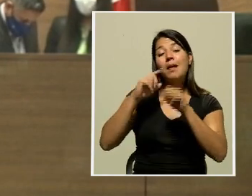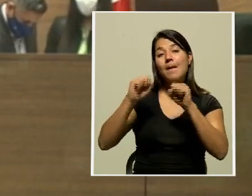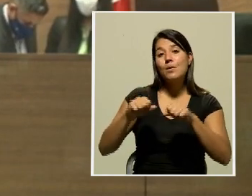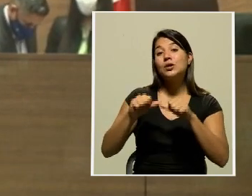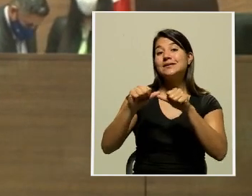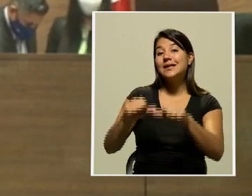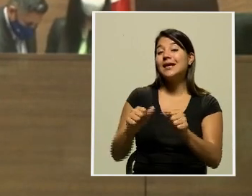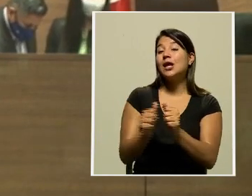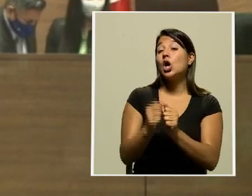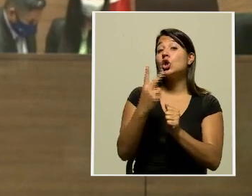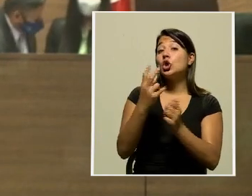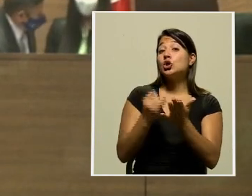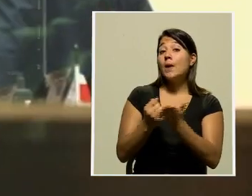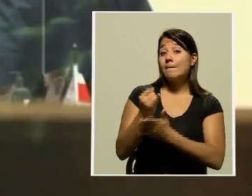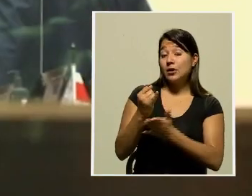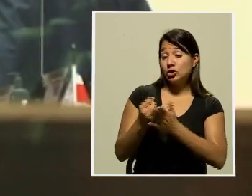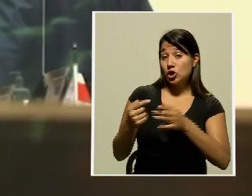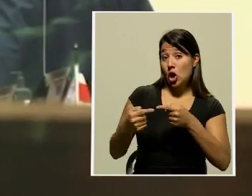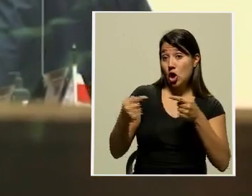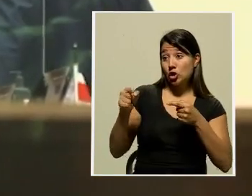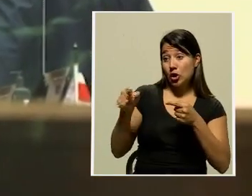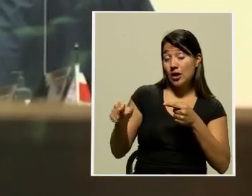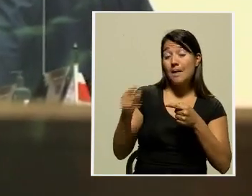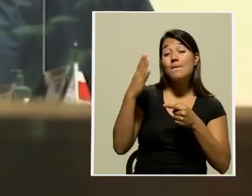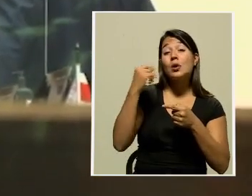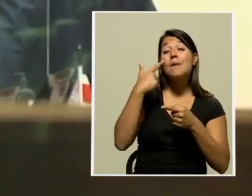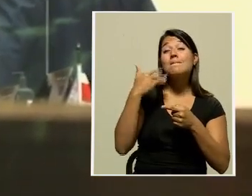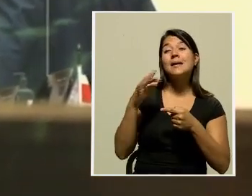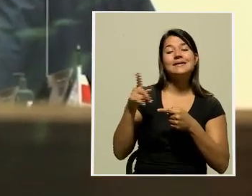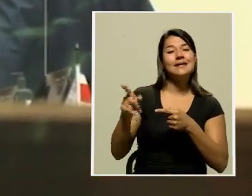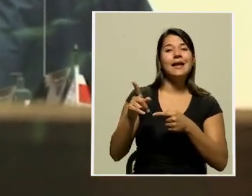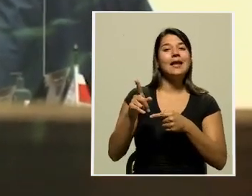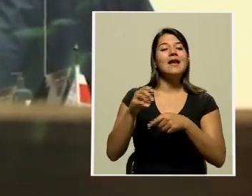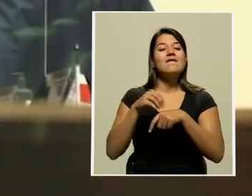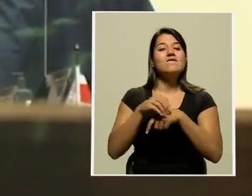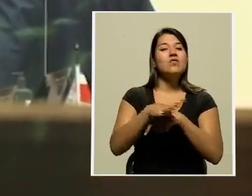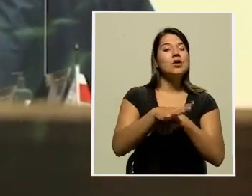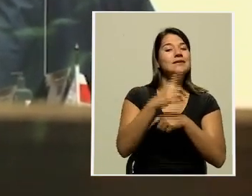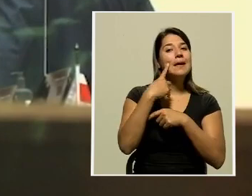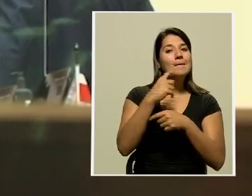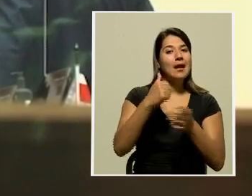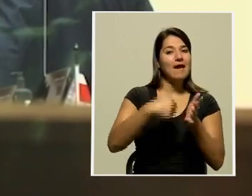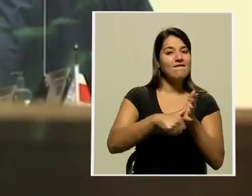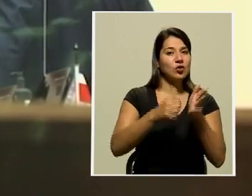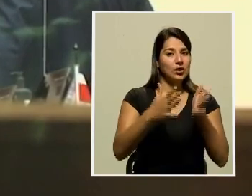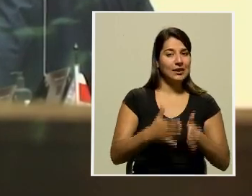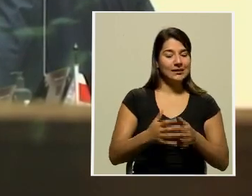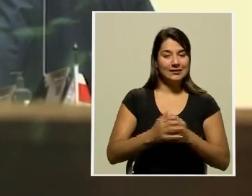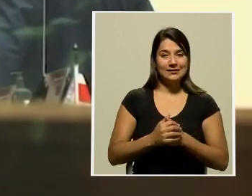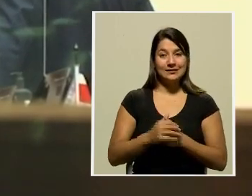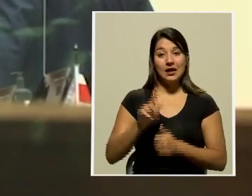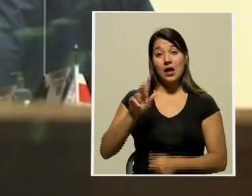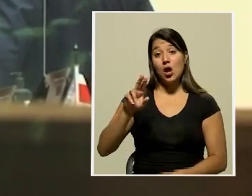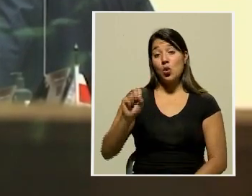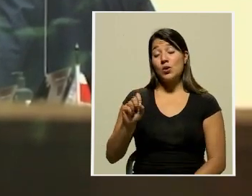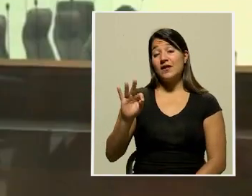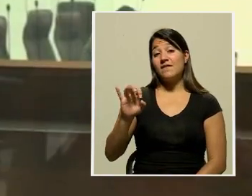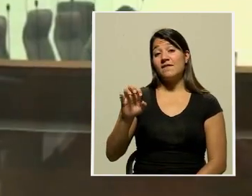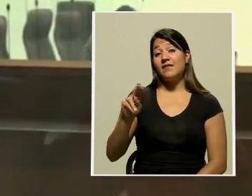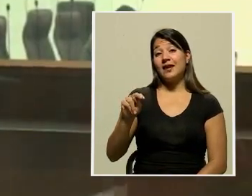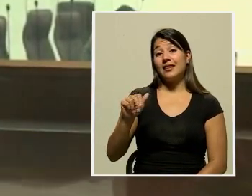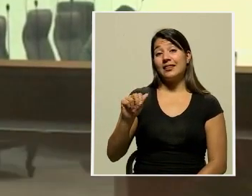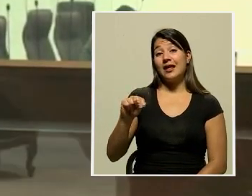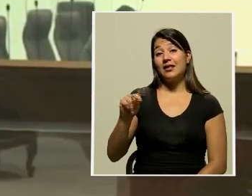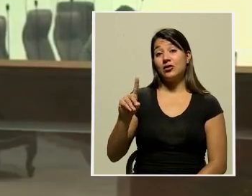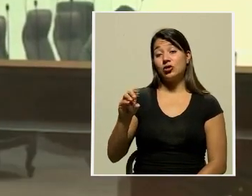en su contra por el presunto delito contra la libre determinación del votante. Luis Fernando Chacón, jefe de la bancada Verde